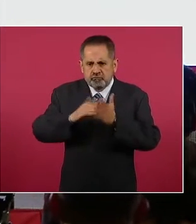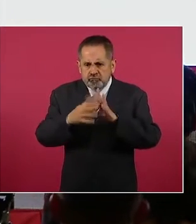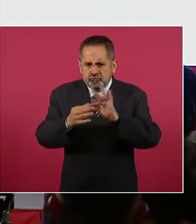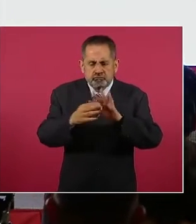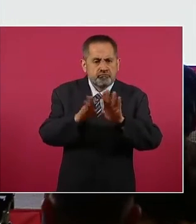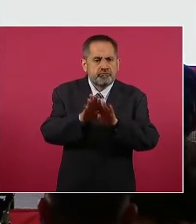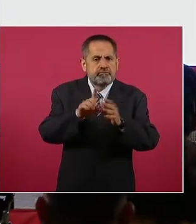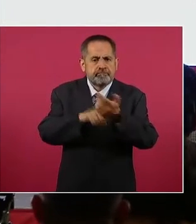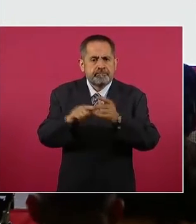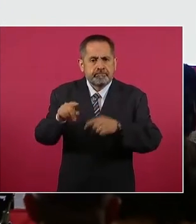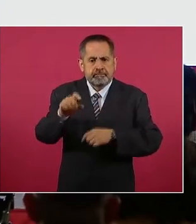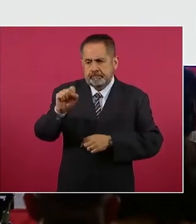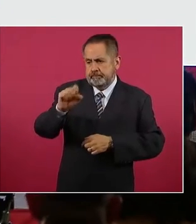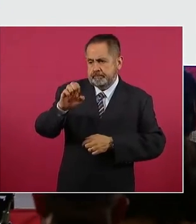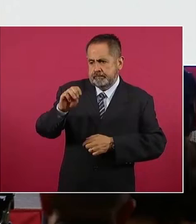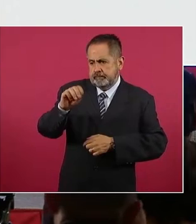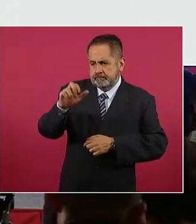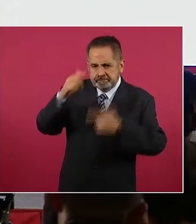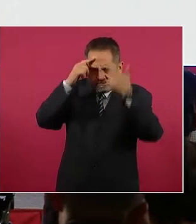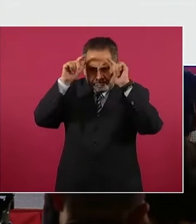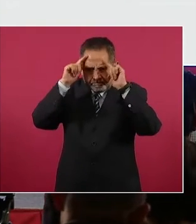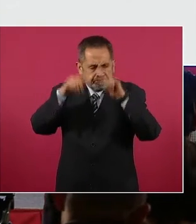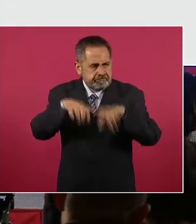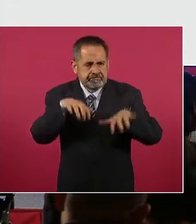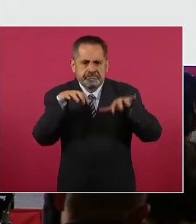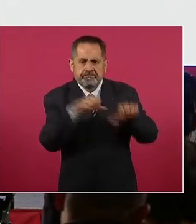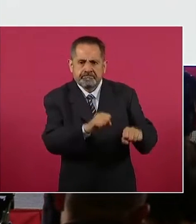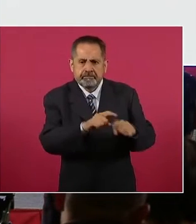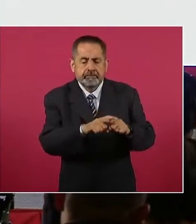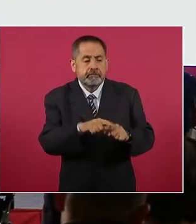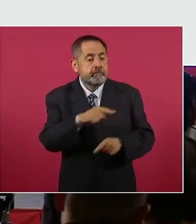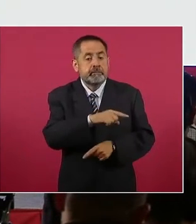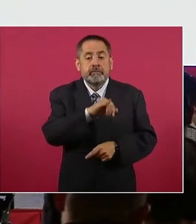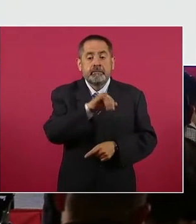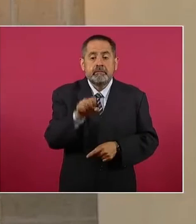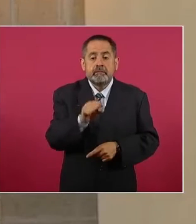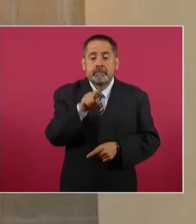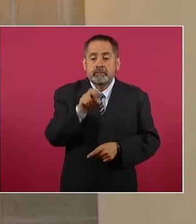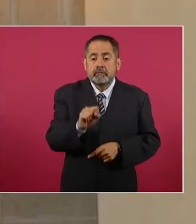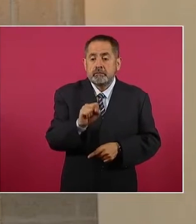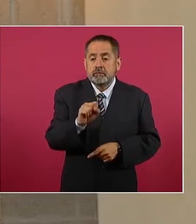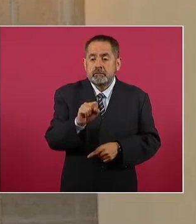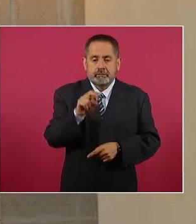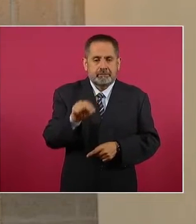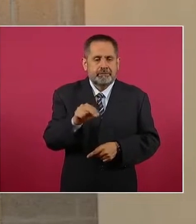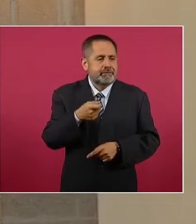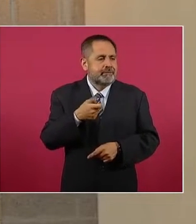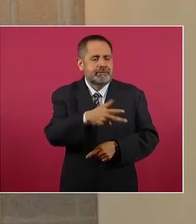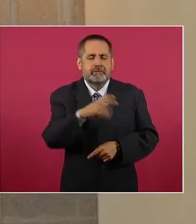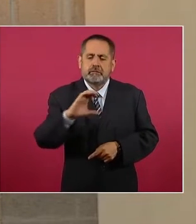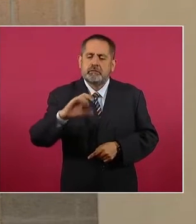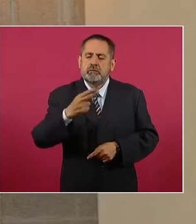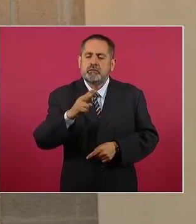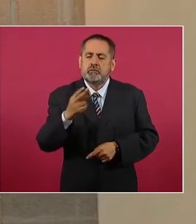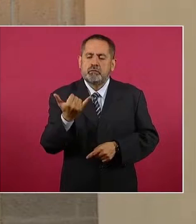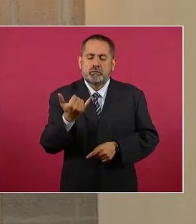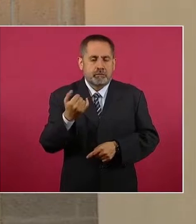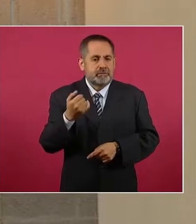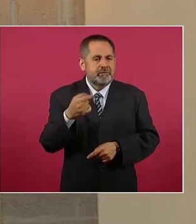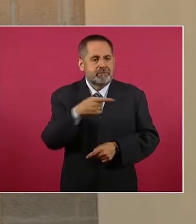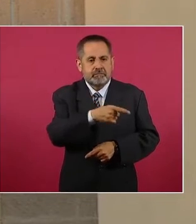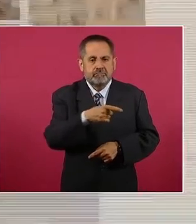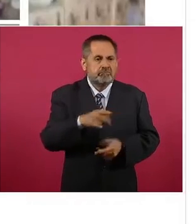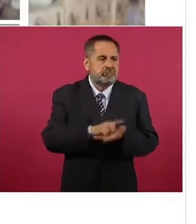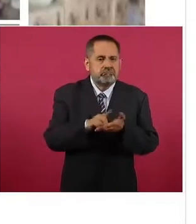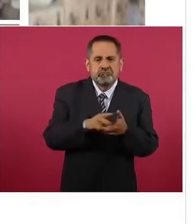parte de la Secretaría de la Marina, detuvieron a Jesús N. alias Don Chuy, presunto principal distribuidor